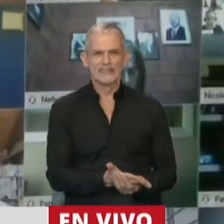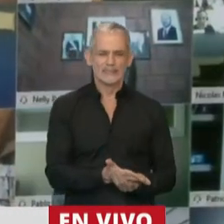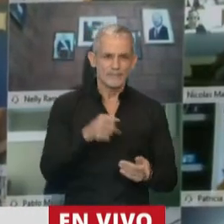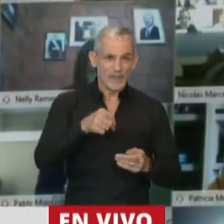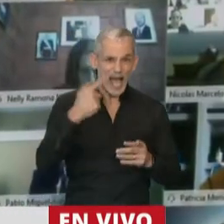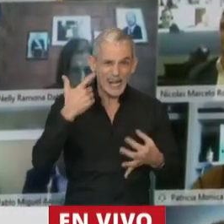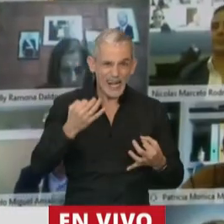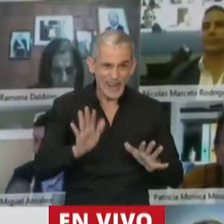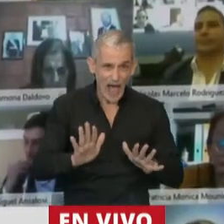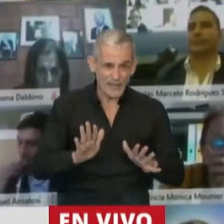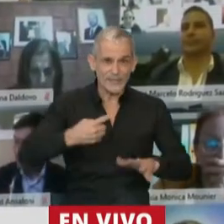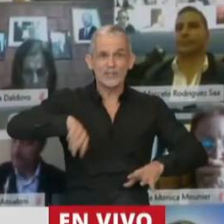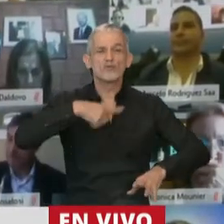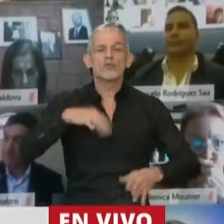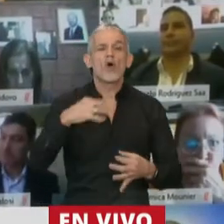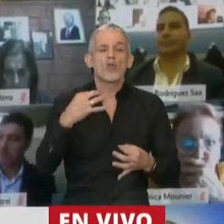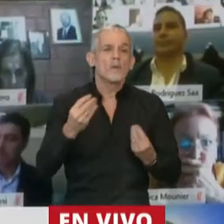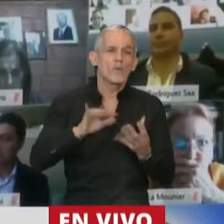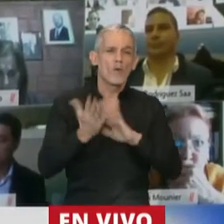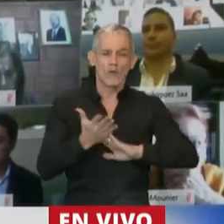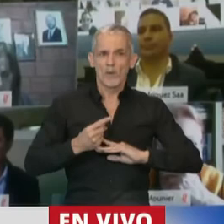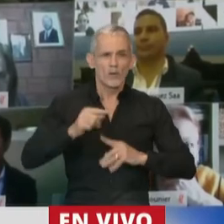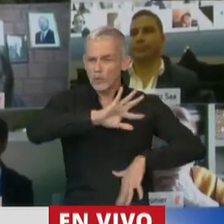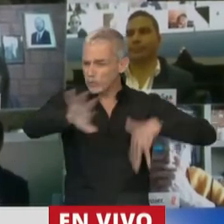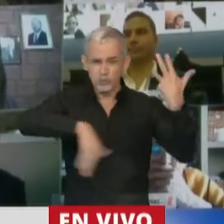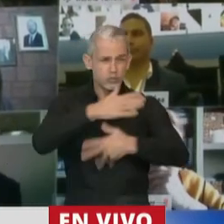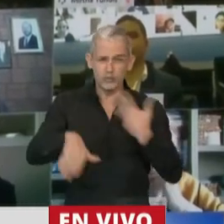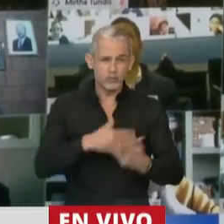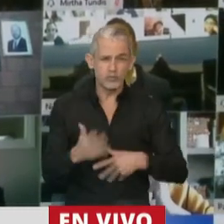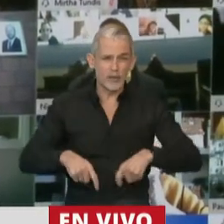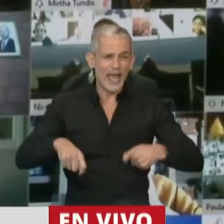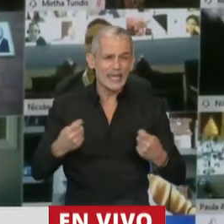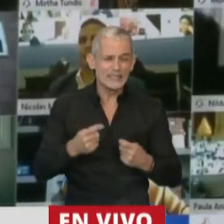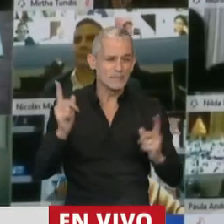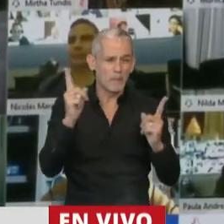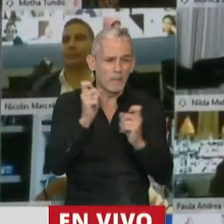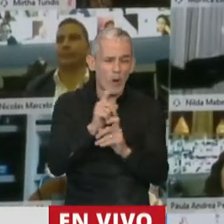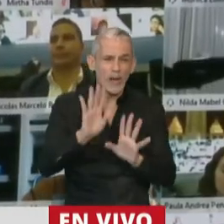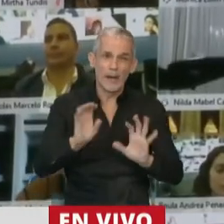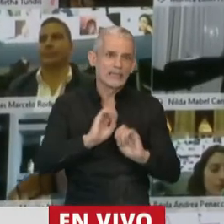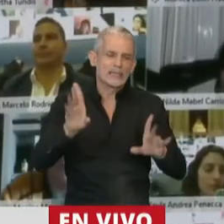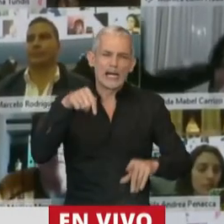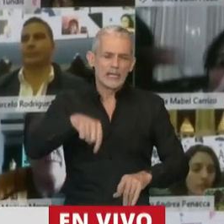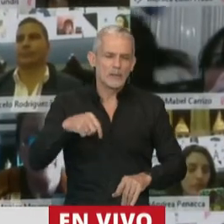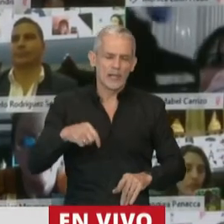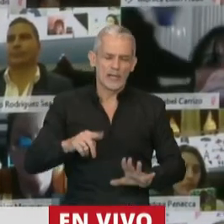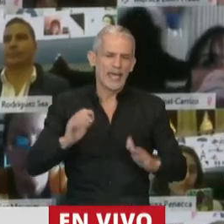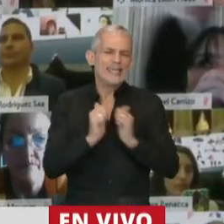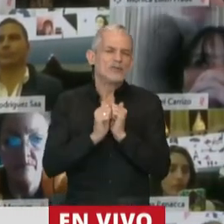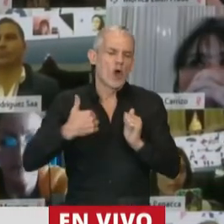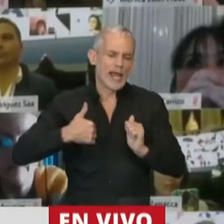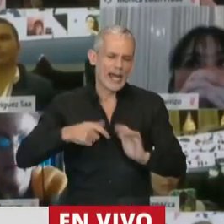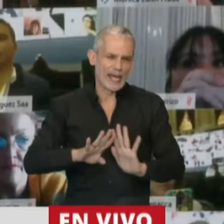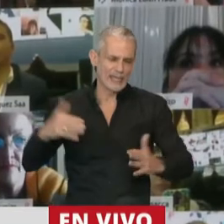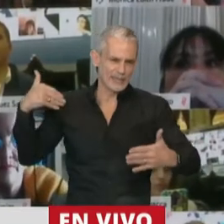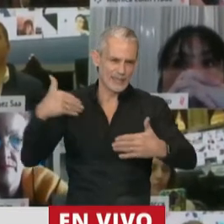nos lleva a tener que afrontar una de las crisis más profundas de nuestra historia. Y para afrontar esa crisis, ese